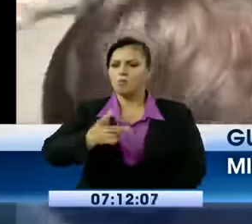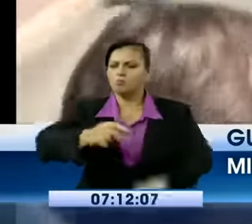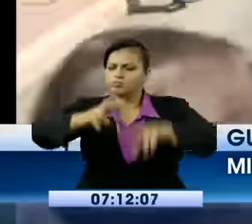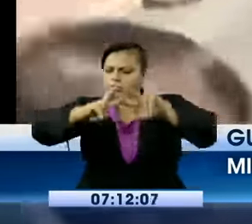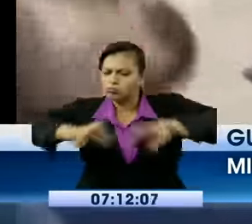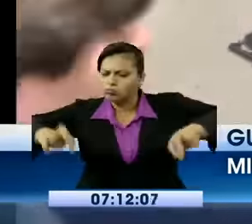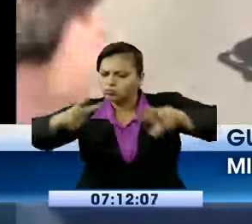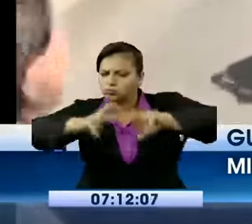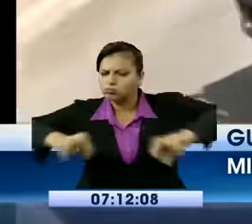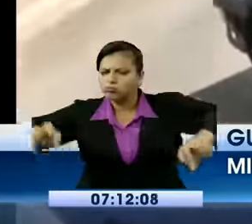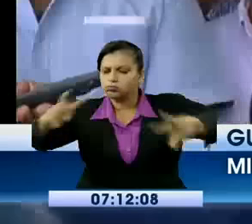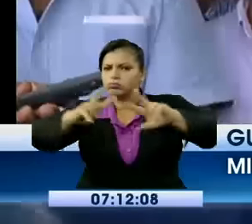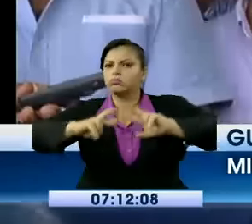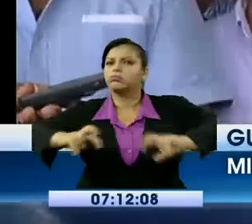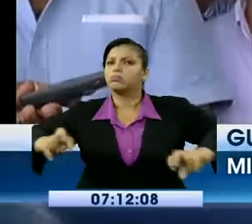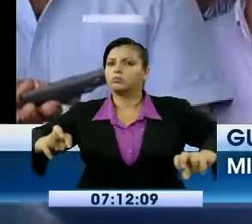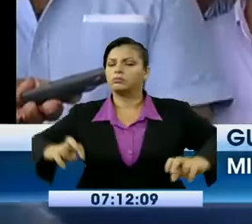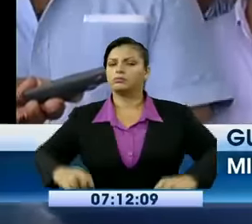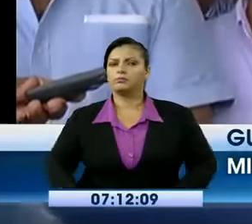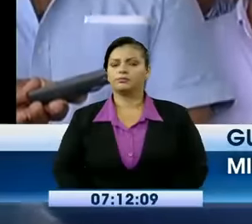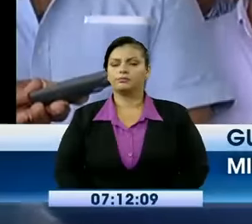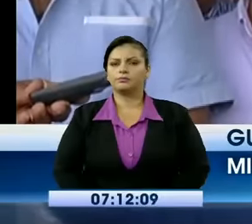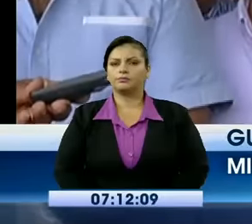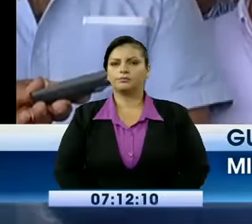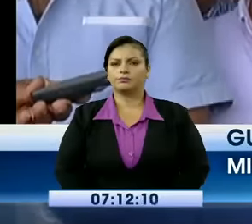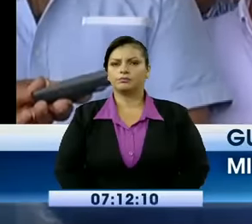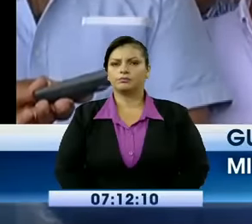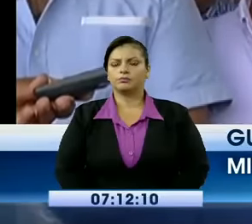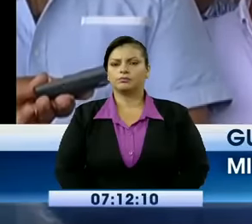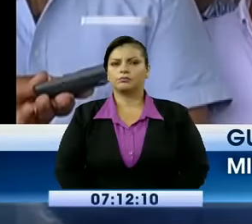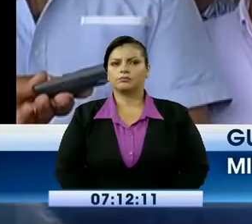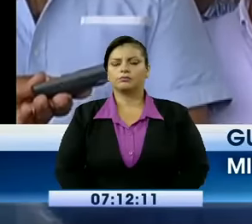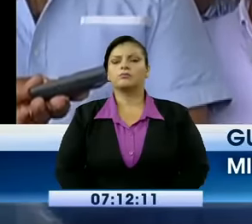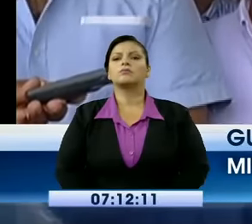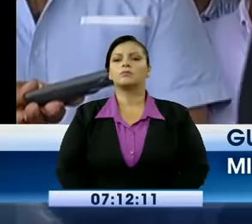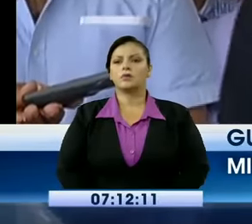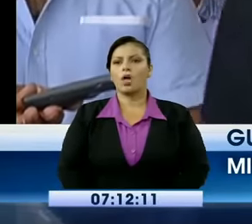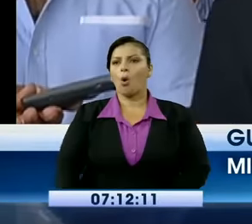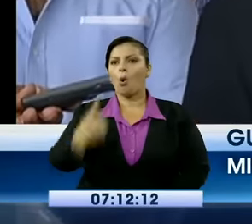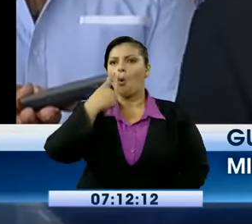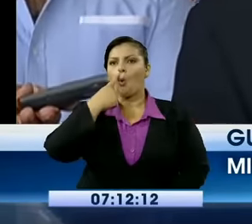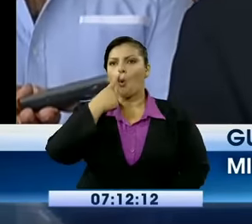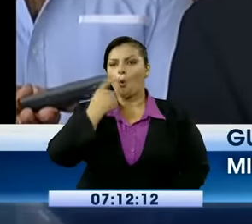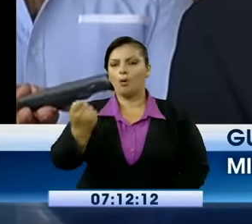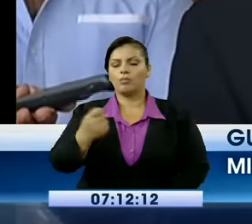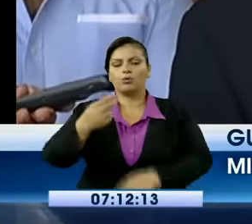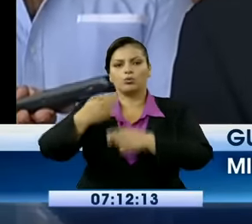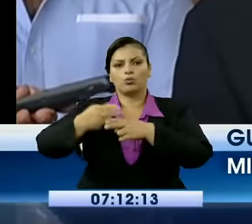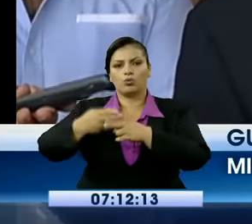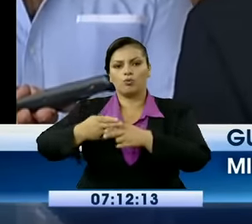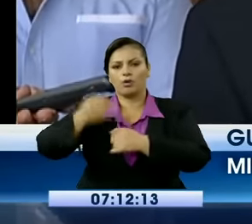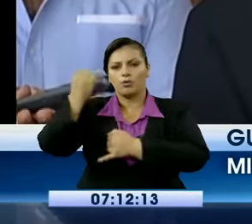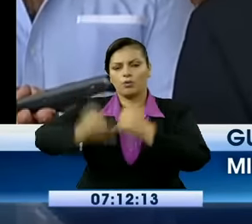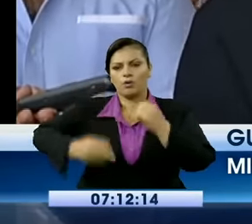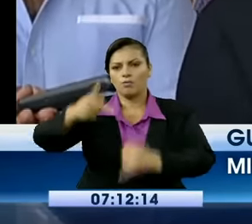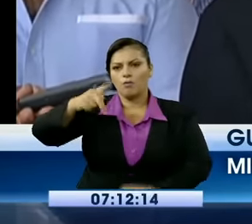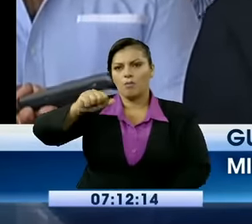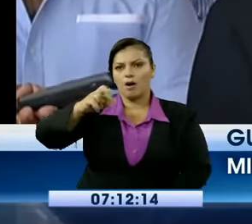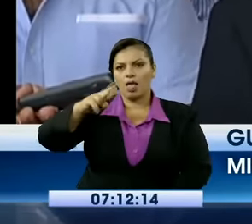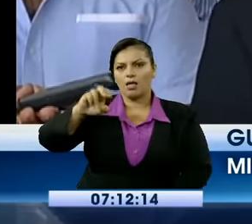ciudadanos del Ecuador. Ante las revelaciones hechas por el señor Pareja Gianuccelli,